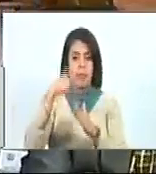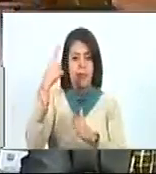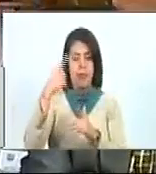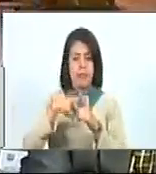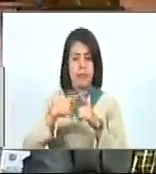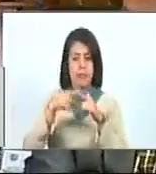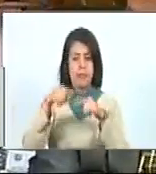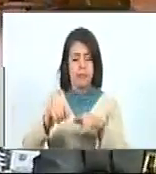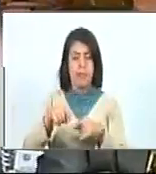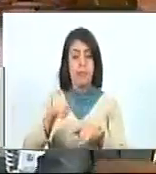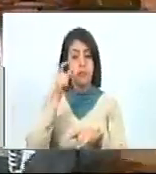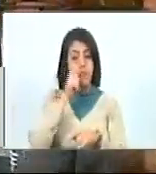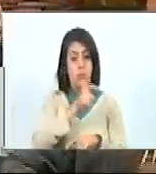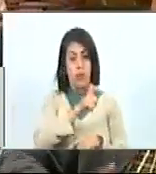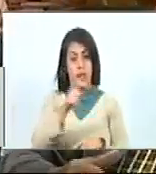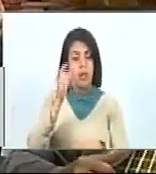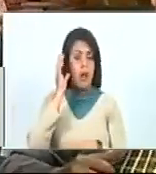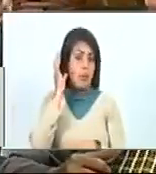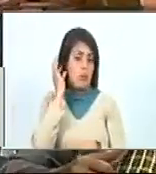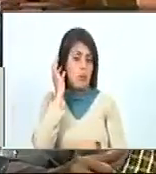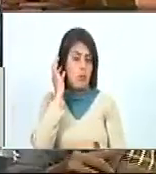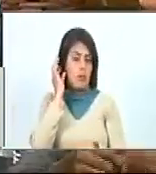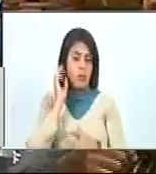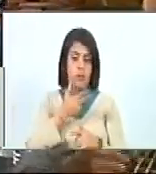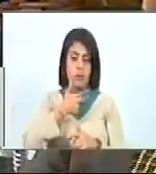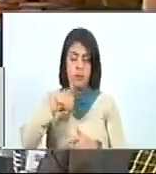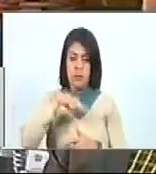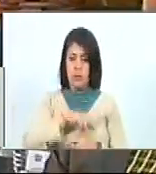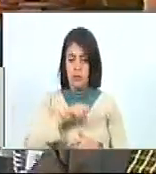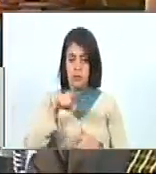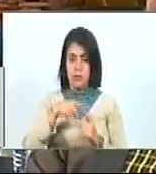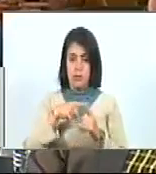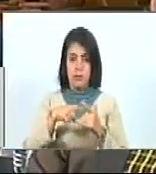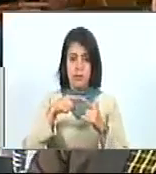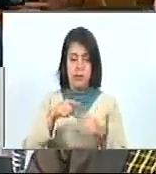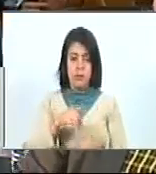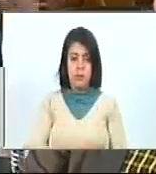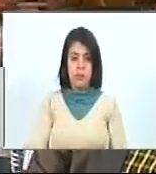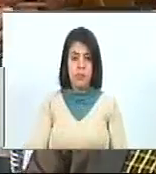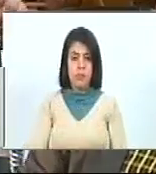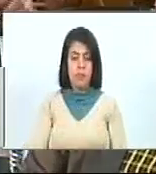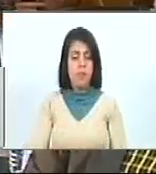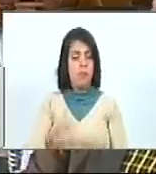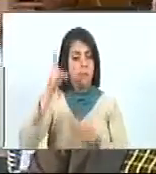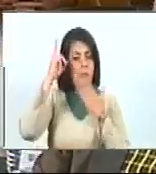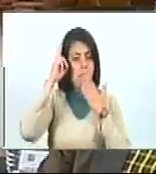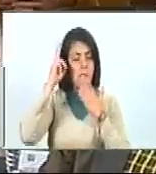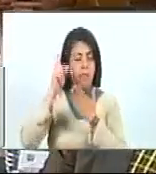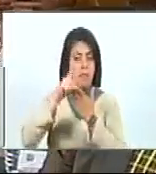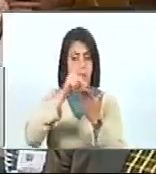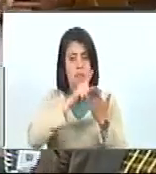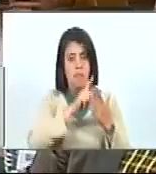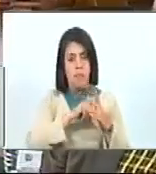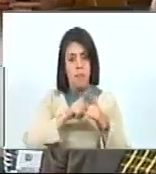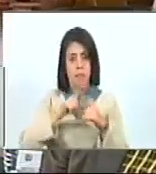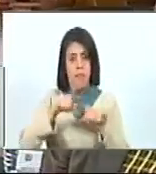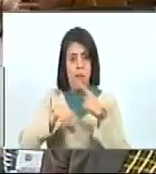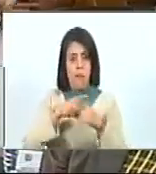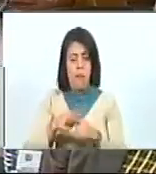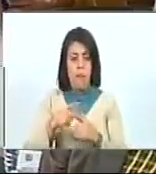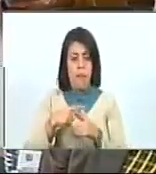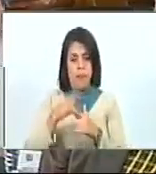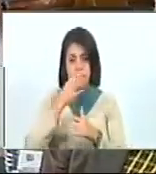donde el pueblo, las mujeres y nuestros aborígenes participaron con